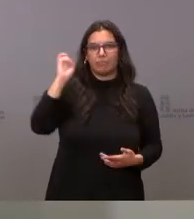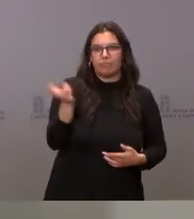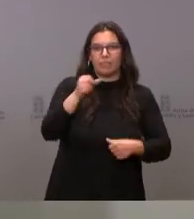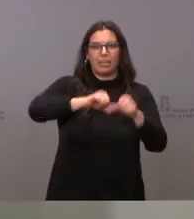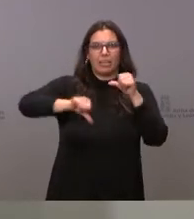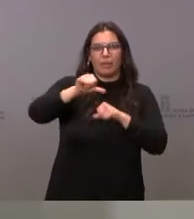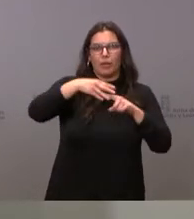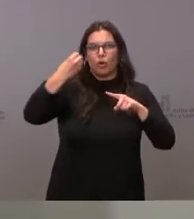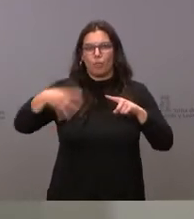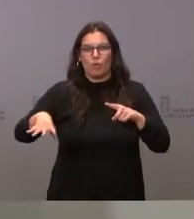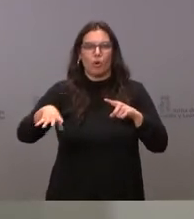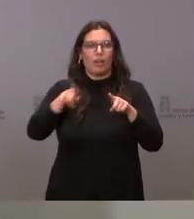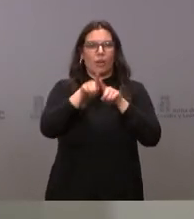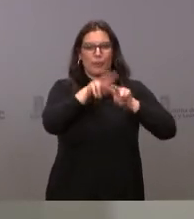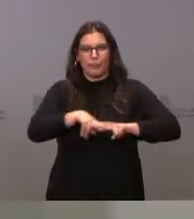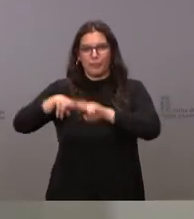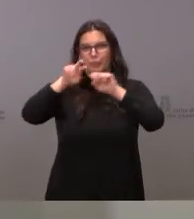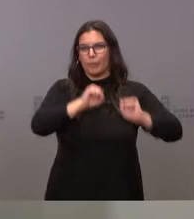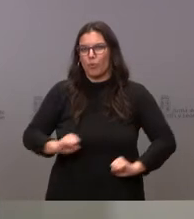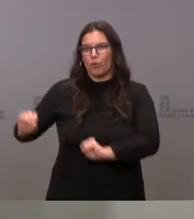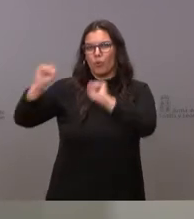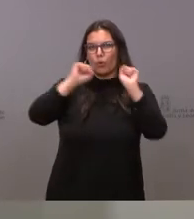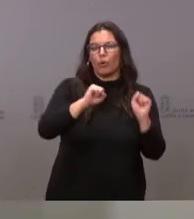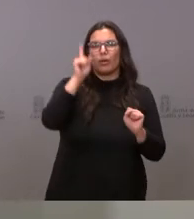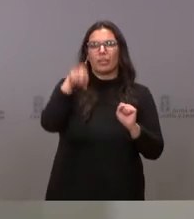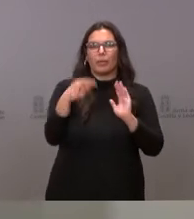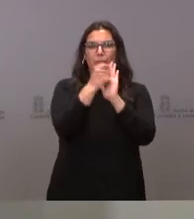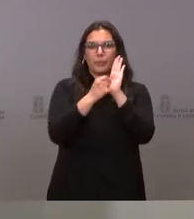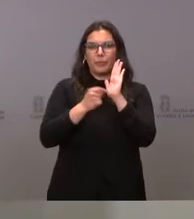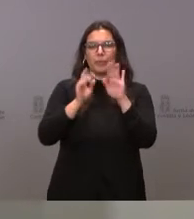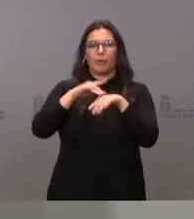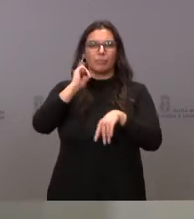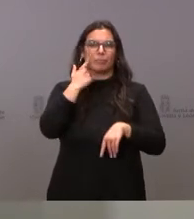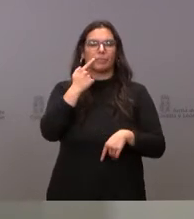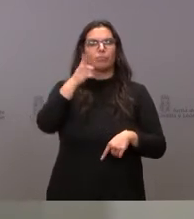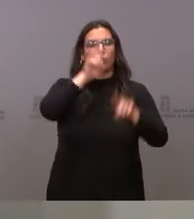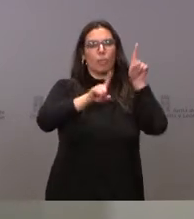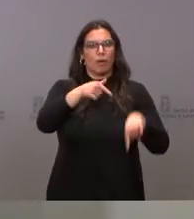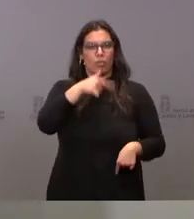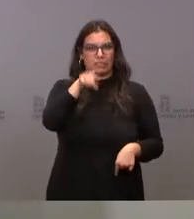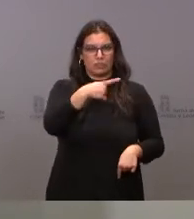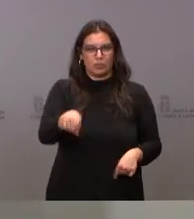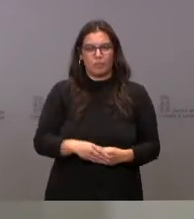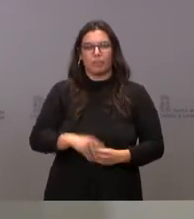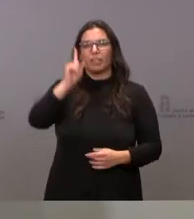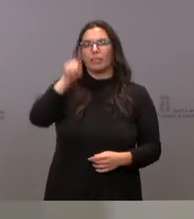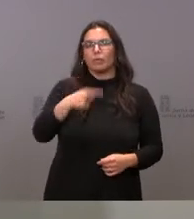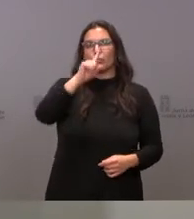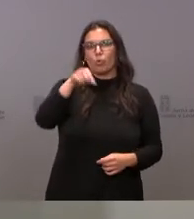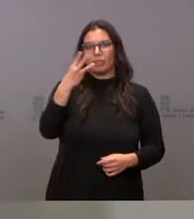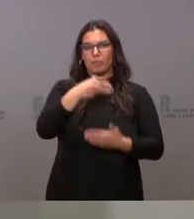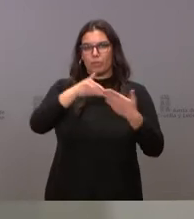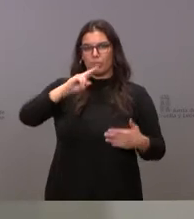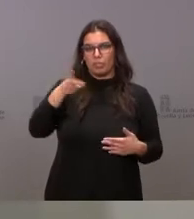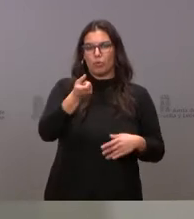marcadores tumorales, serología, inmunología y marcadores cardíacos. Se destina también 1,3 millones de euros